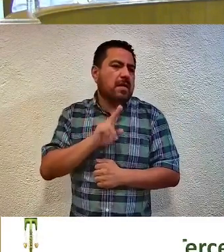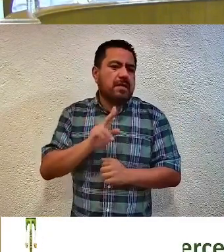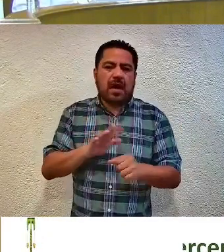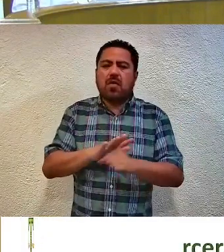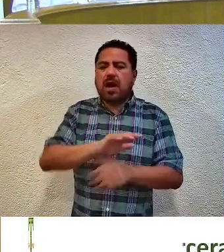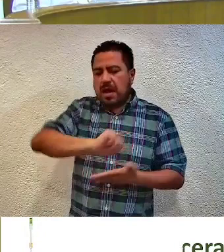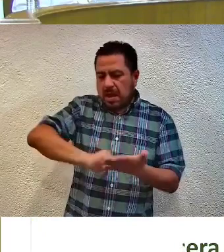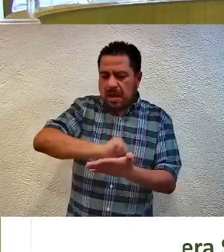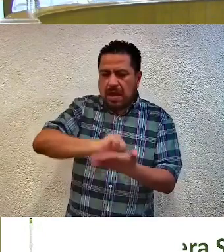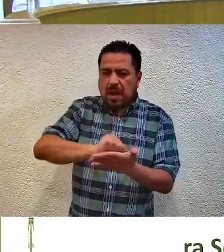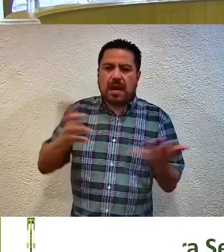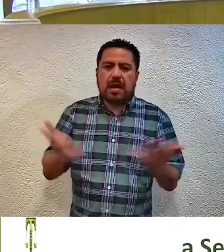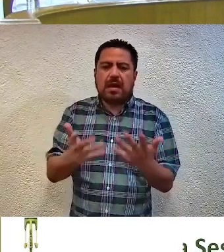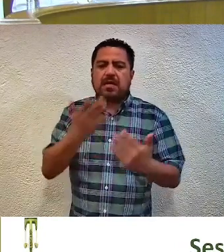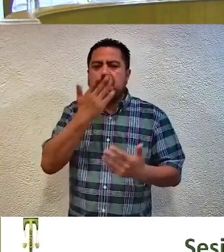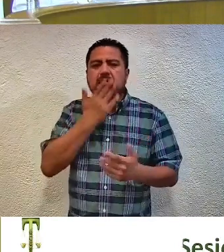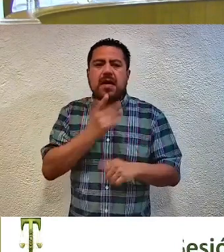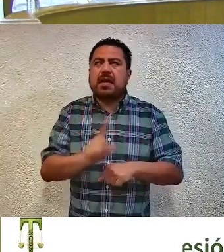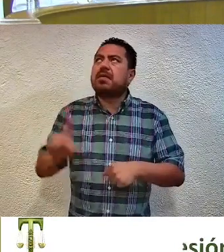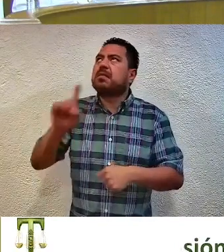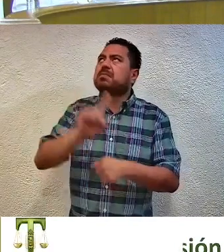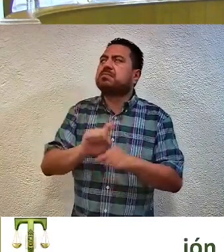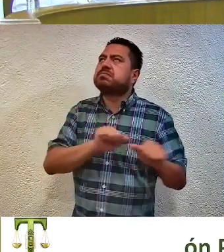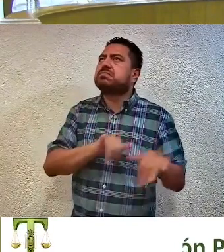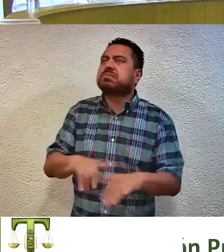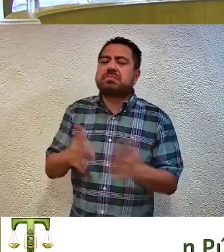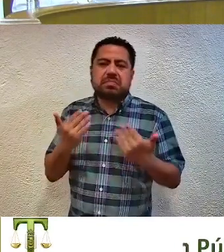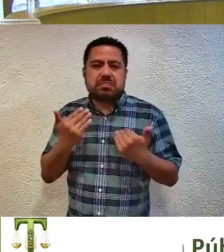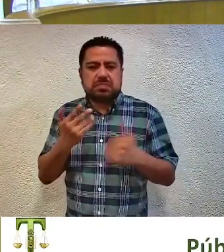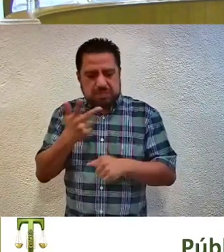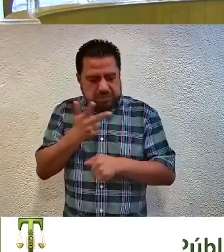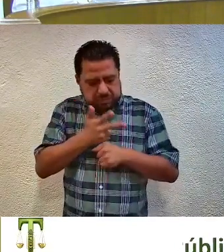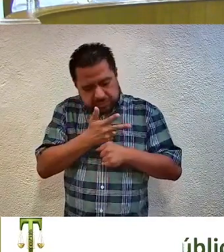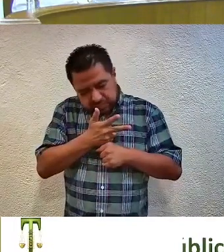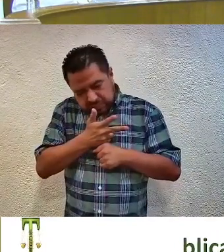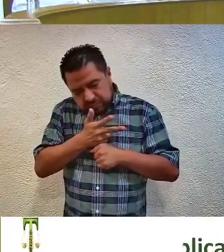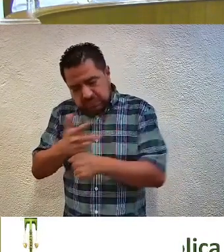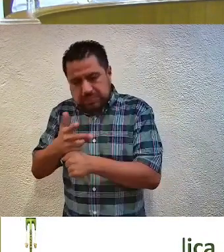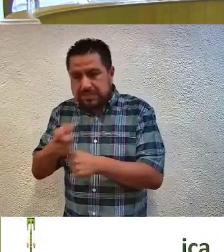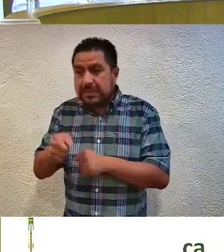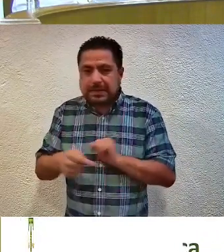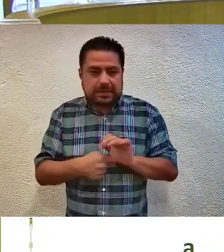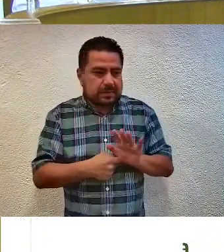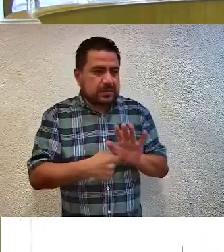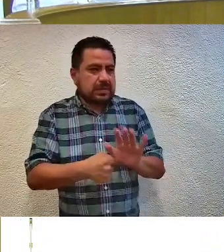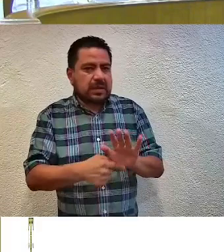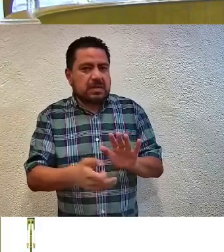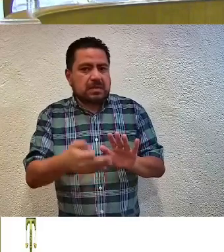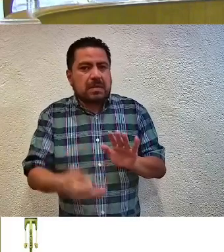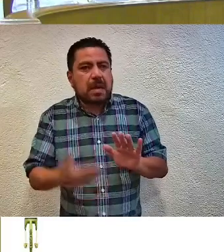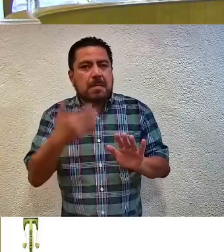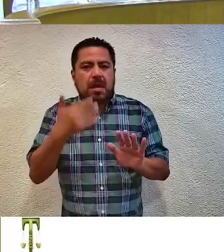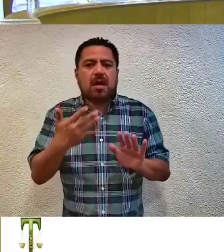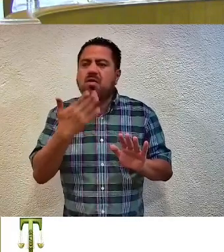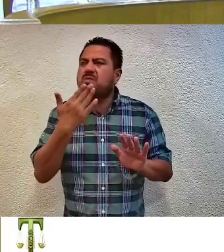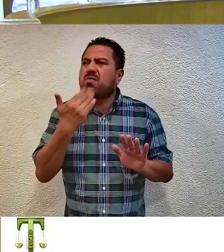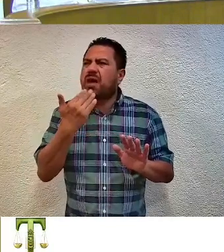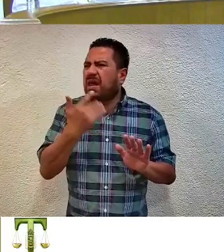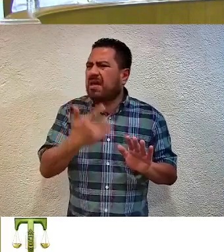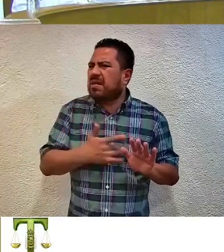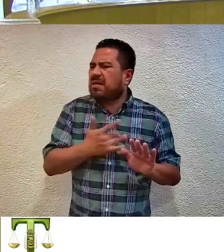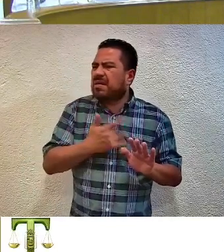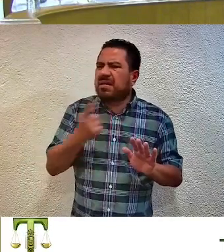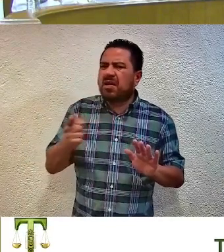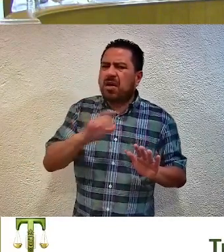el acta fue elaborada sin que haya celebrado la misma, pues en la videograbación que aportaron los actores para demostrar su dicho, no se desprende que el mencionado